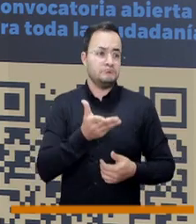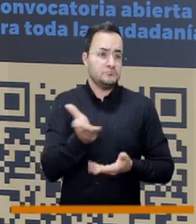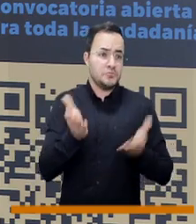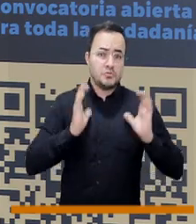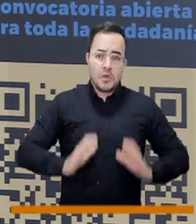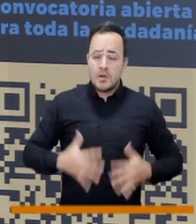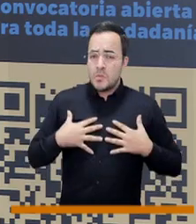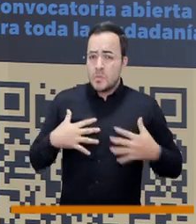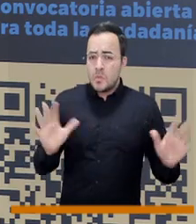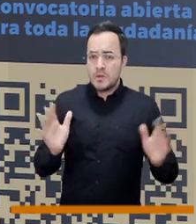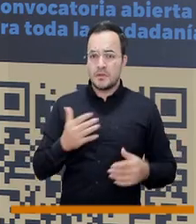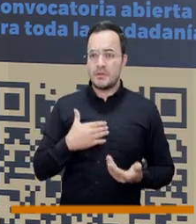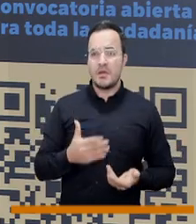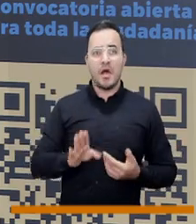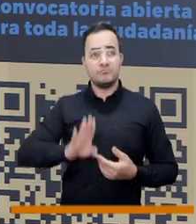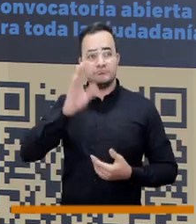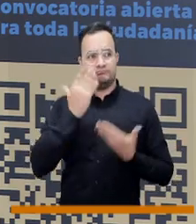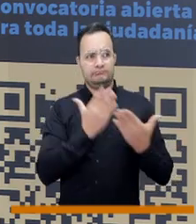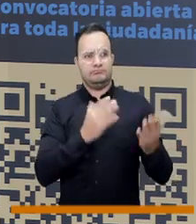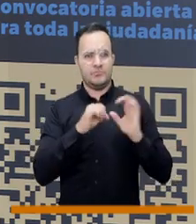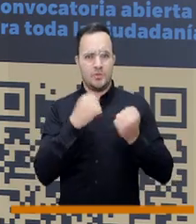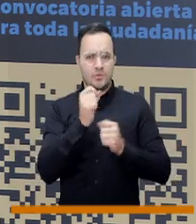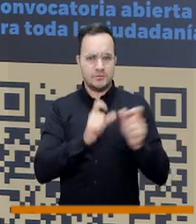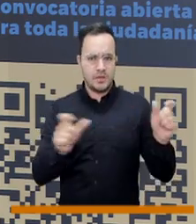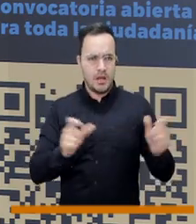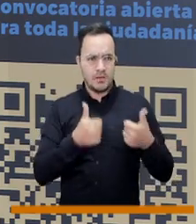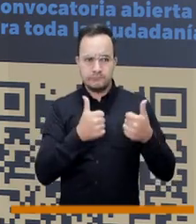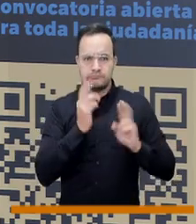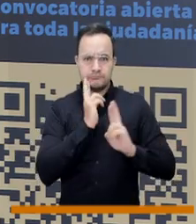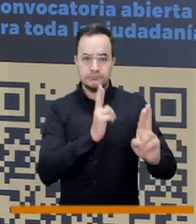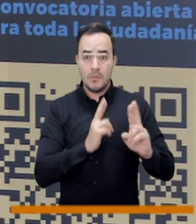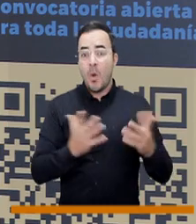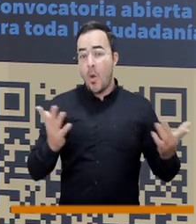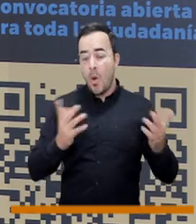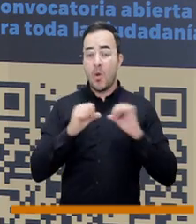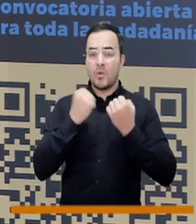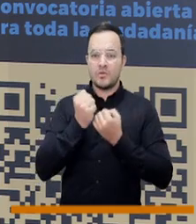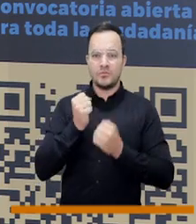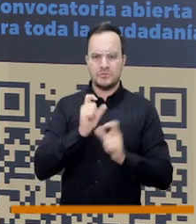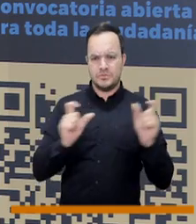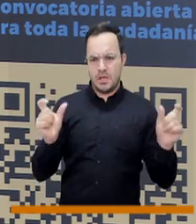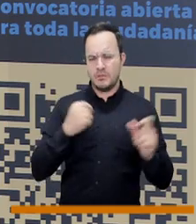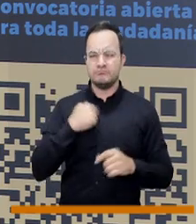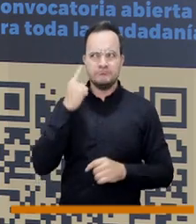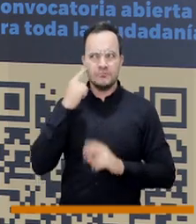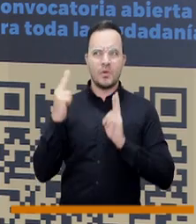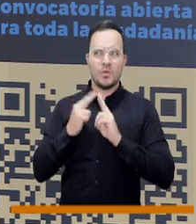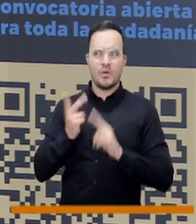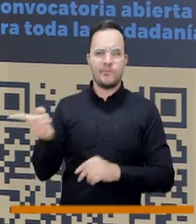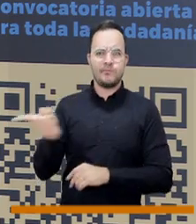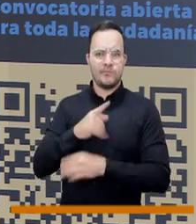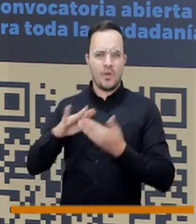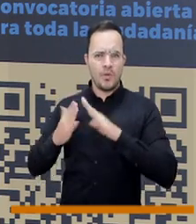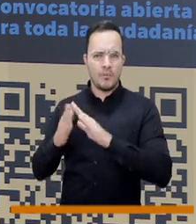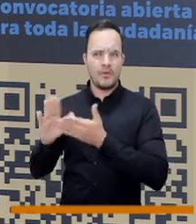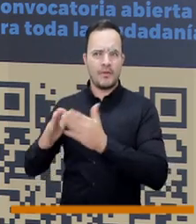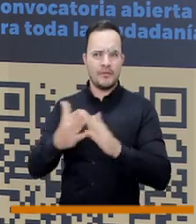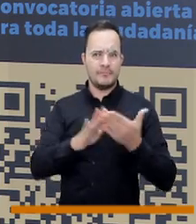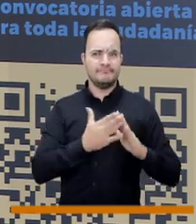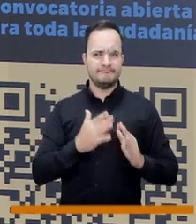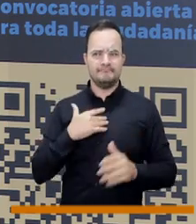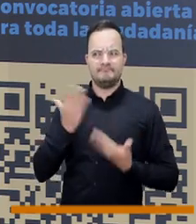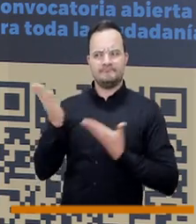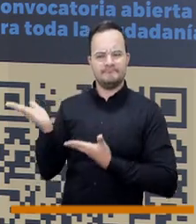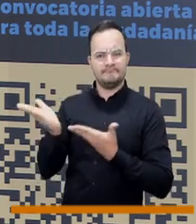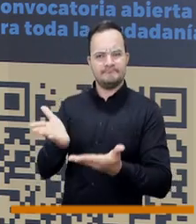postular sus candidatos, pero también los concejales desde su trabajo con las comunidades donde conocen este tipo